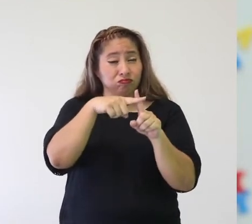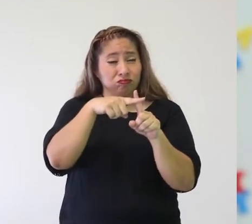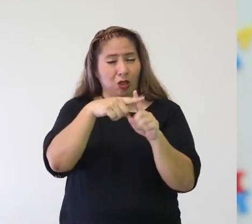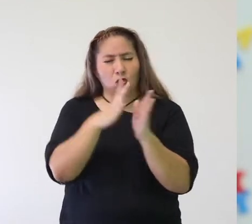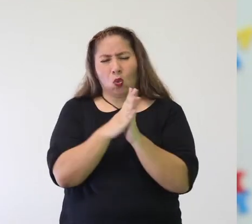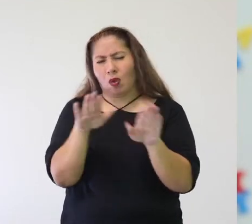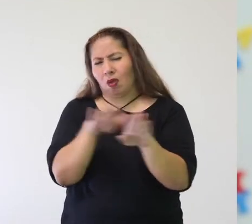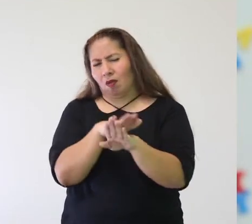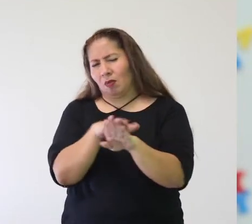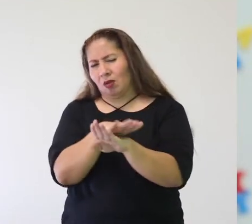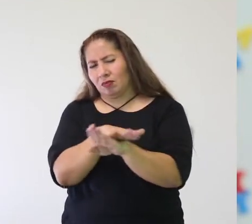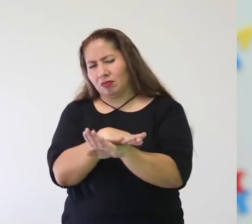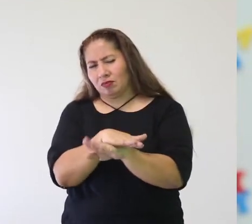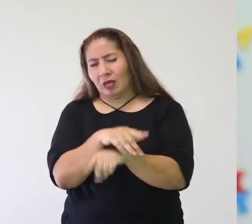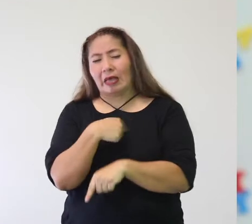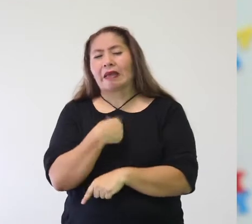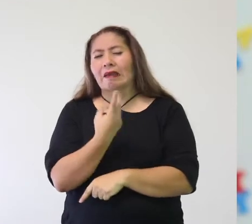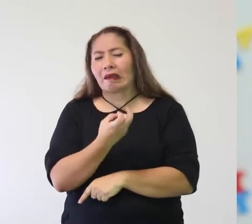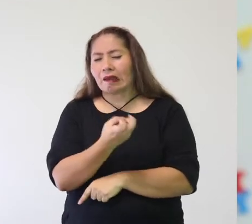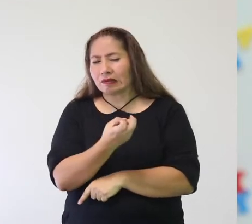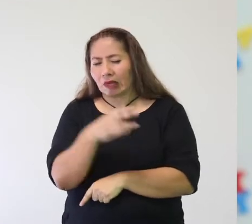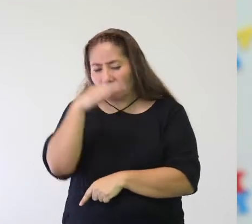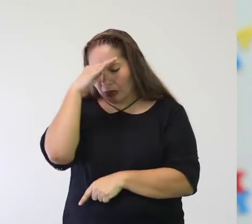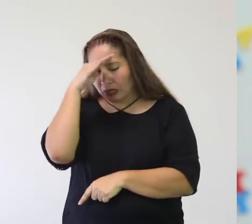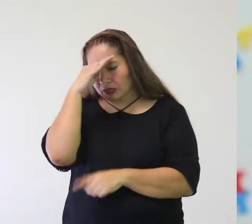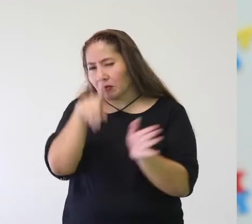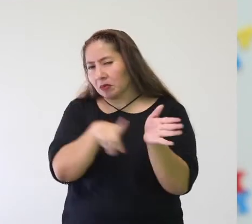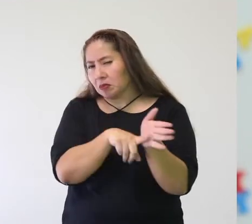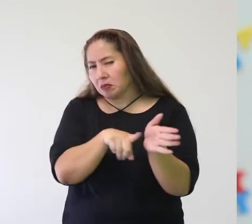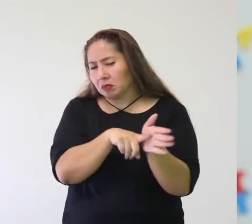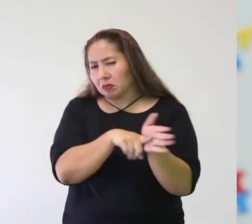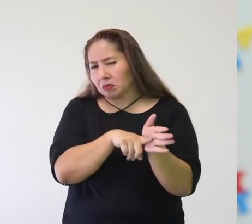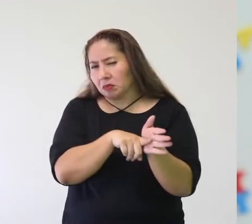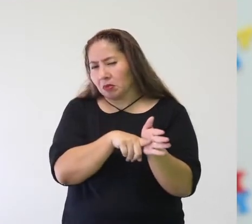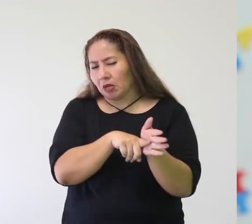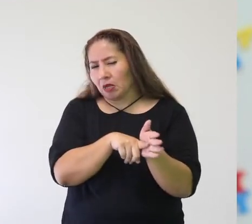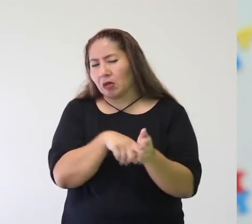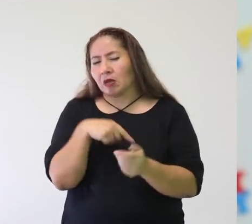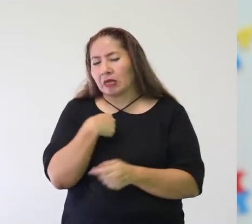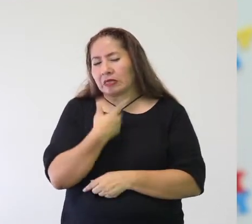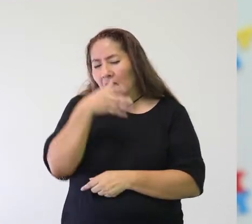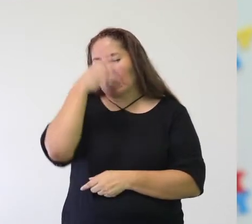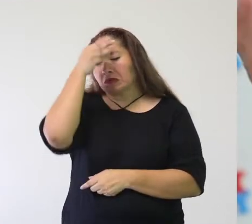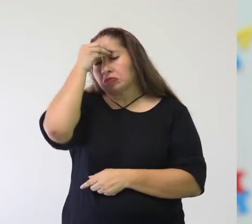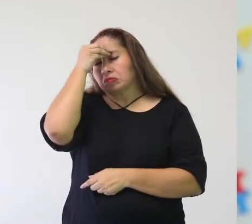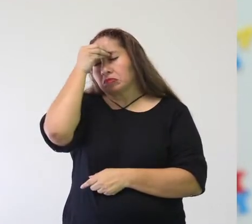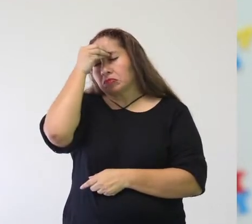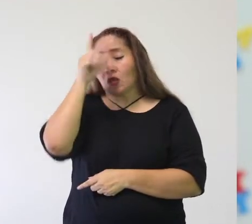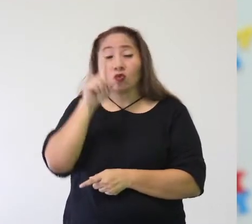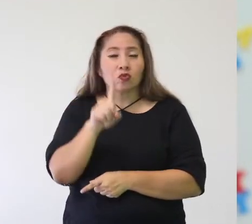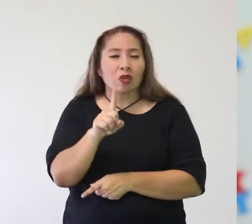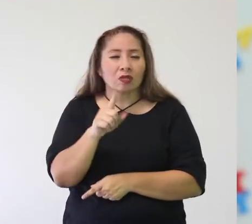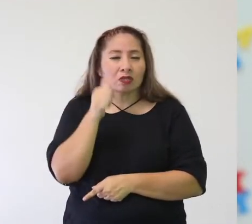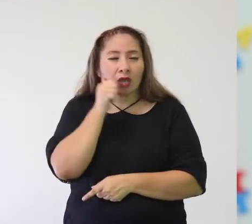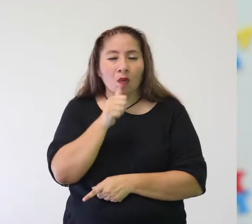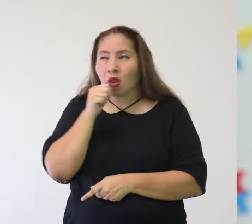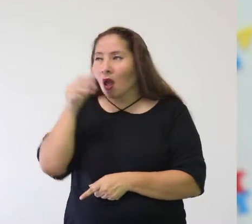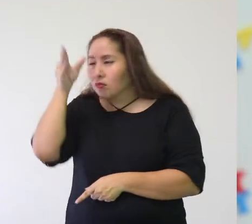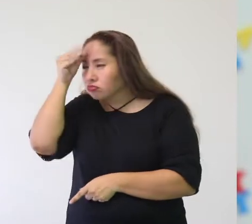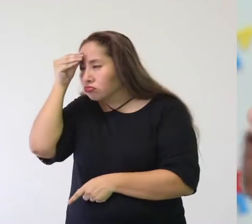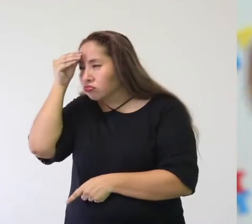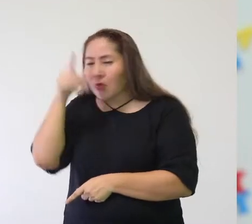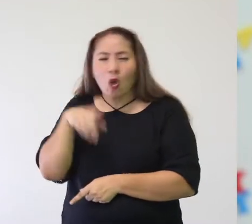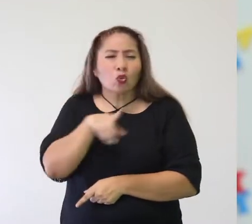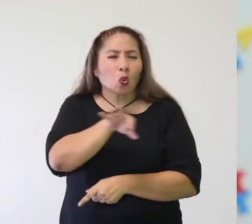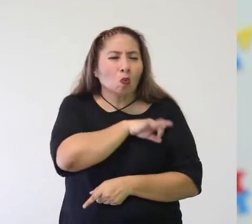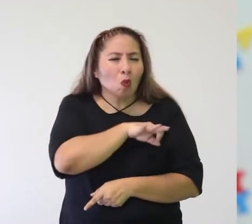modifícalos. Este pensamiento negativo, sí, es algo que se aprende. Es algo aprendido, entonces puedes